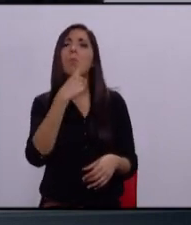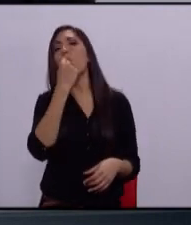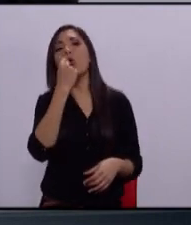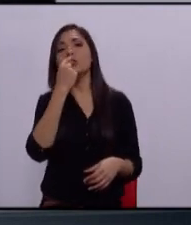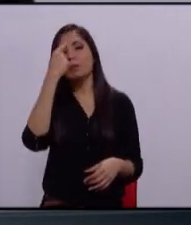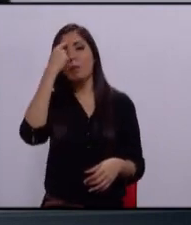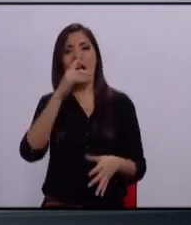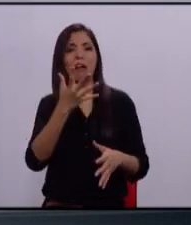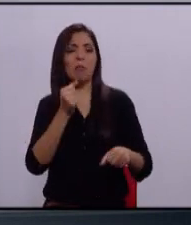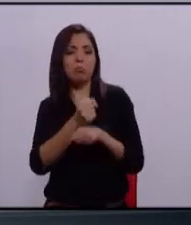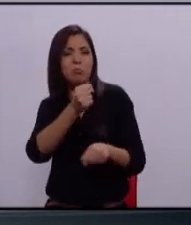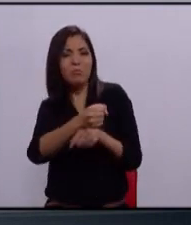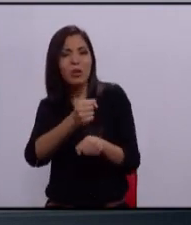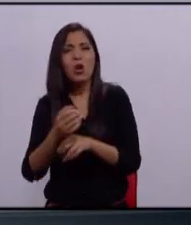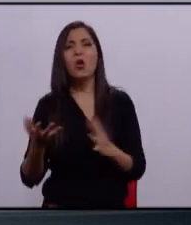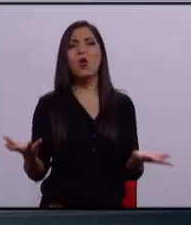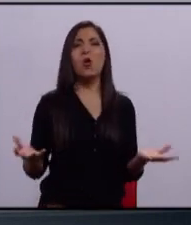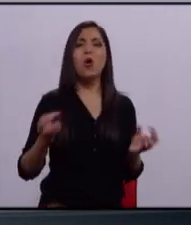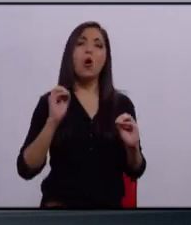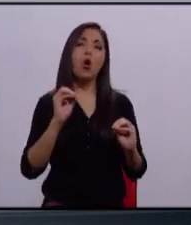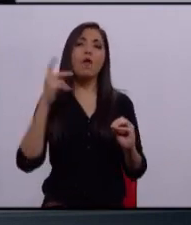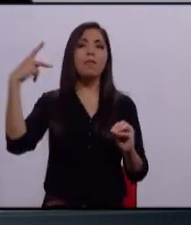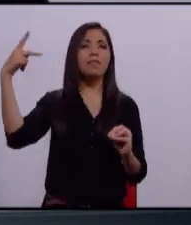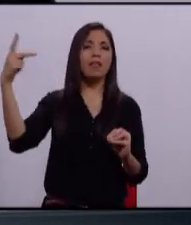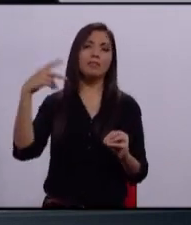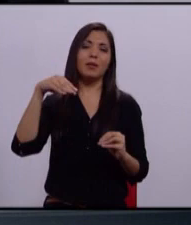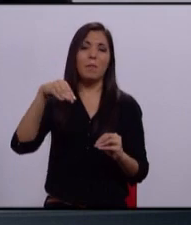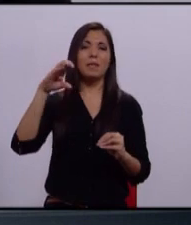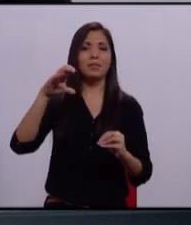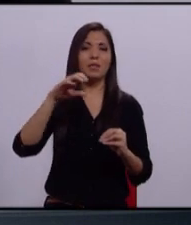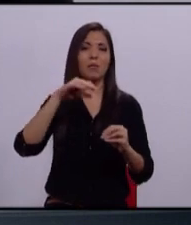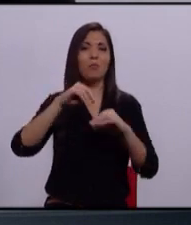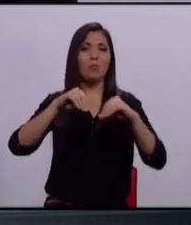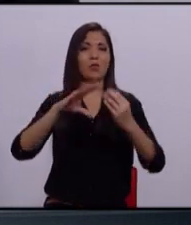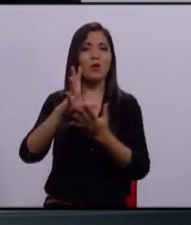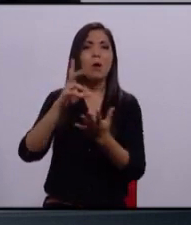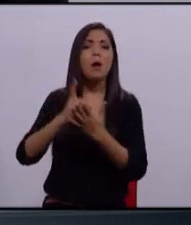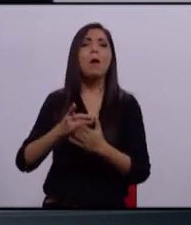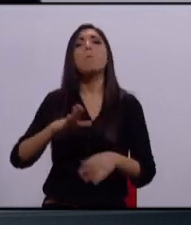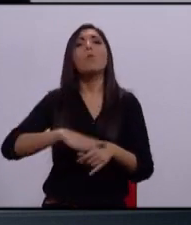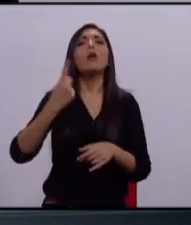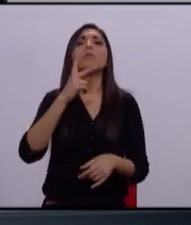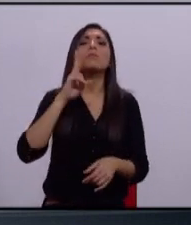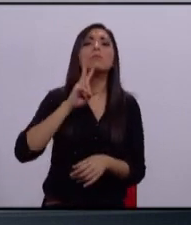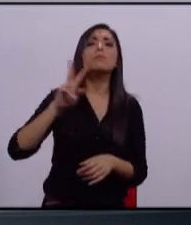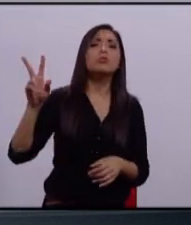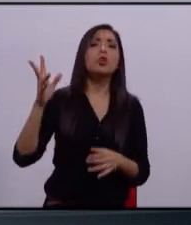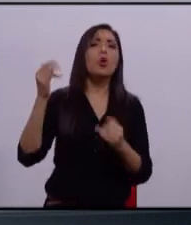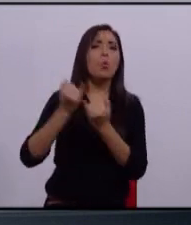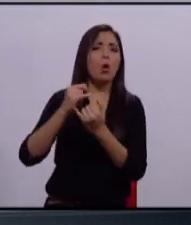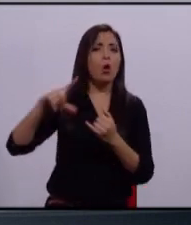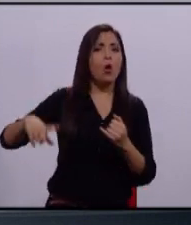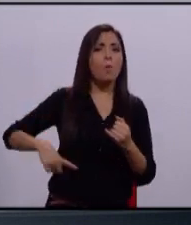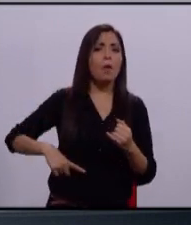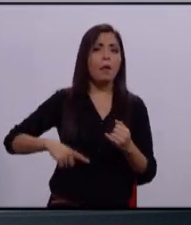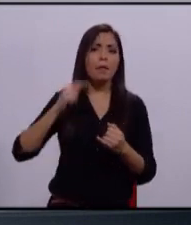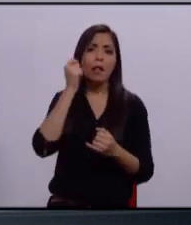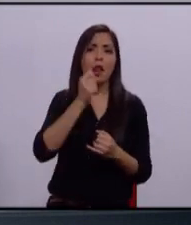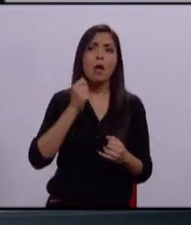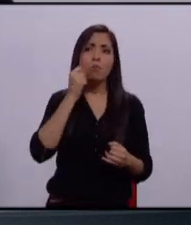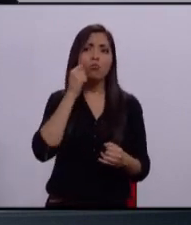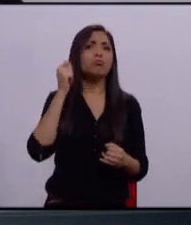jóvenes a macanazos o al candidato de Movimiento Ciudadano, por qué no lo han hecho en gobiernos como el de Tlajomulco y tenemos un Tlajomulco